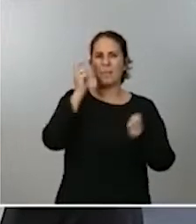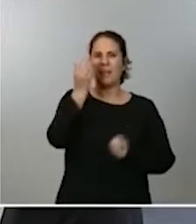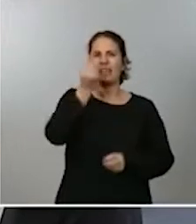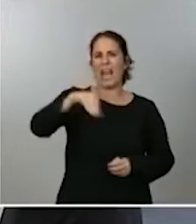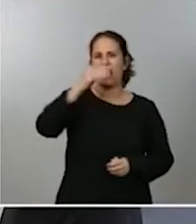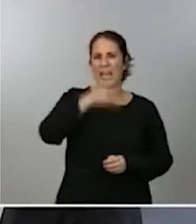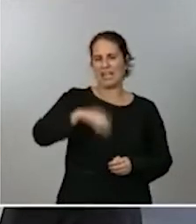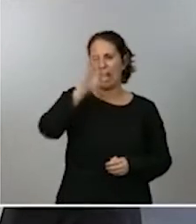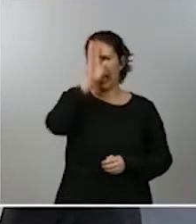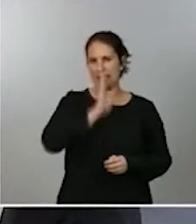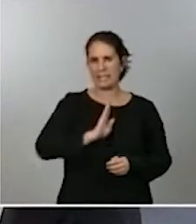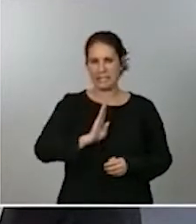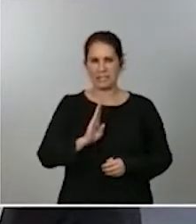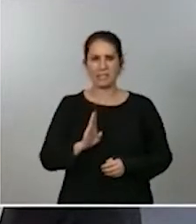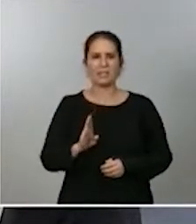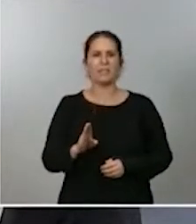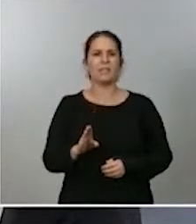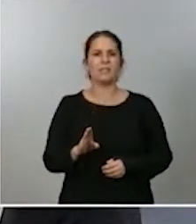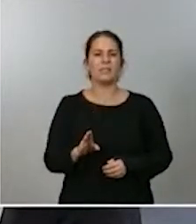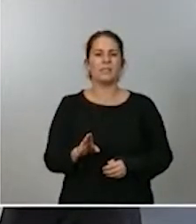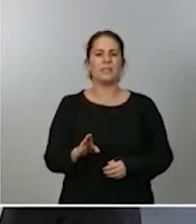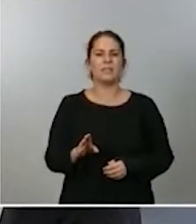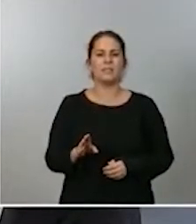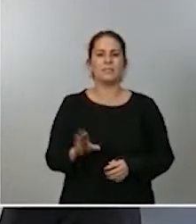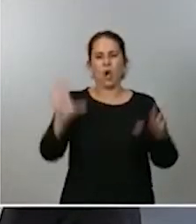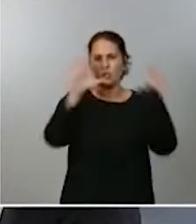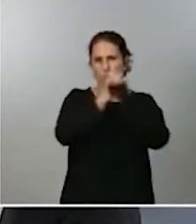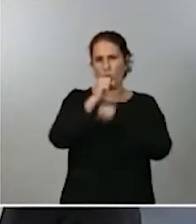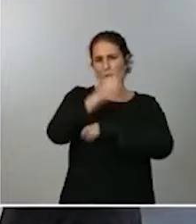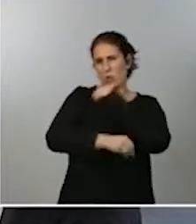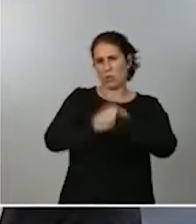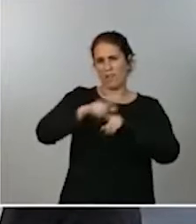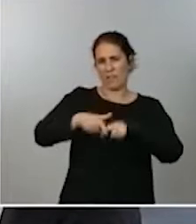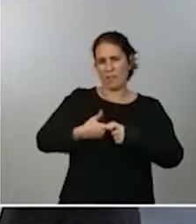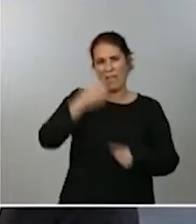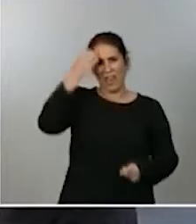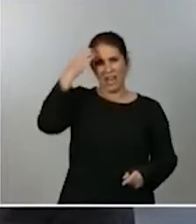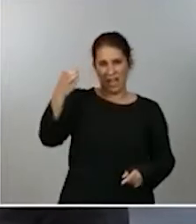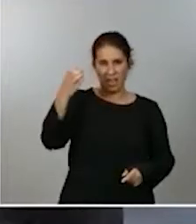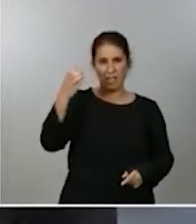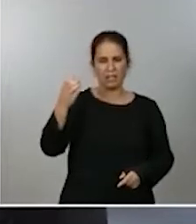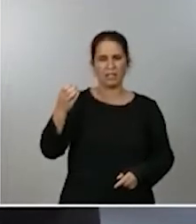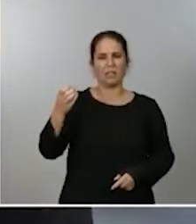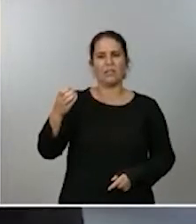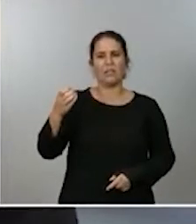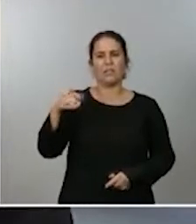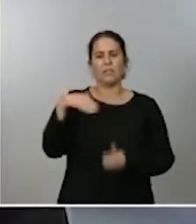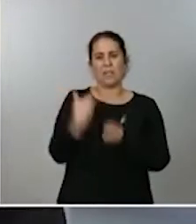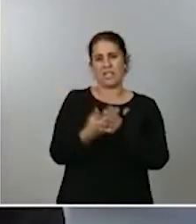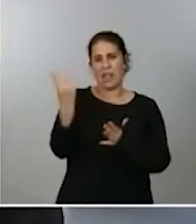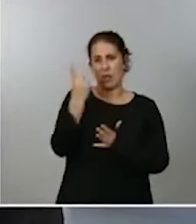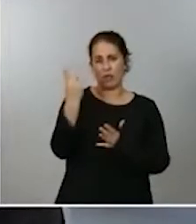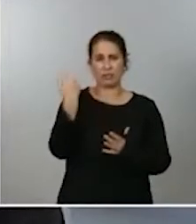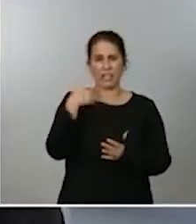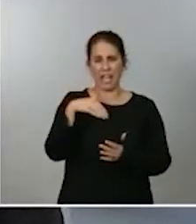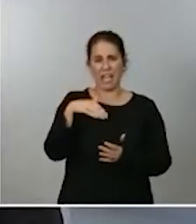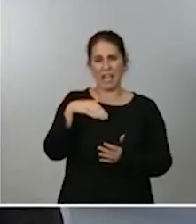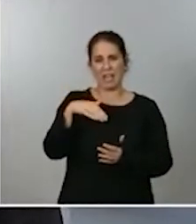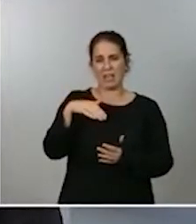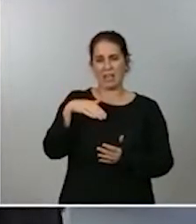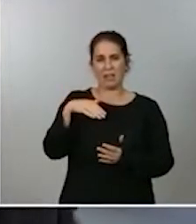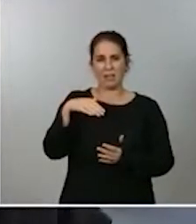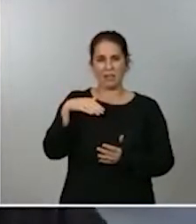utilizando miembros de la familia del Rey, entre ellos los Reyes Eméritos, quería preguntarles si han podido hablar